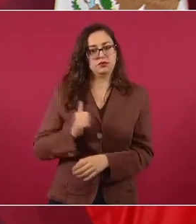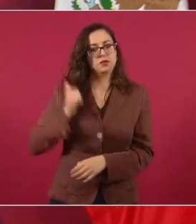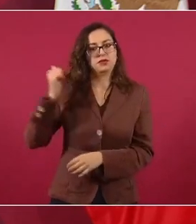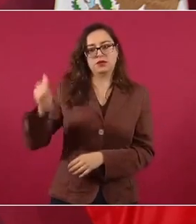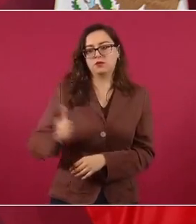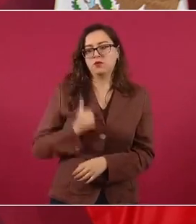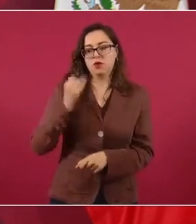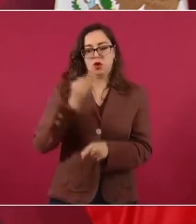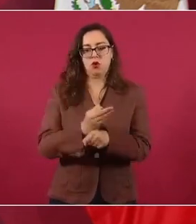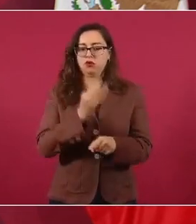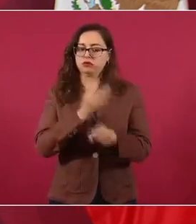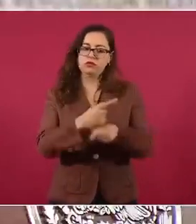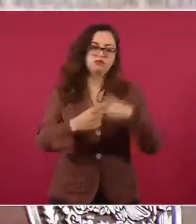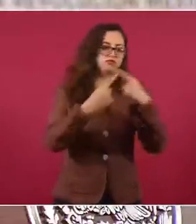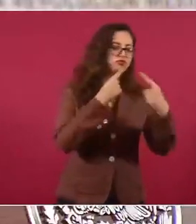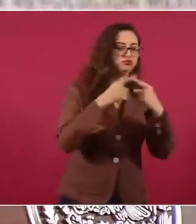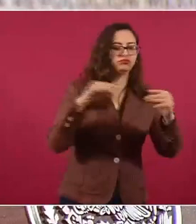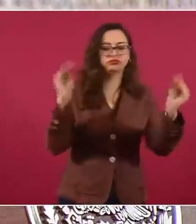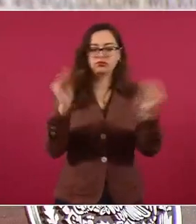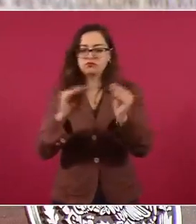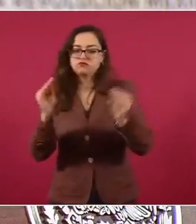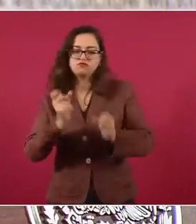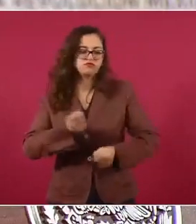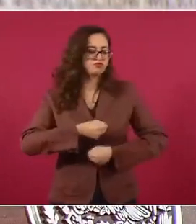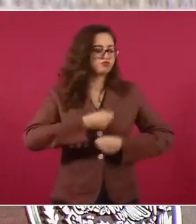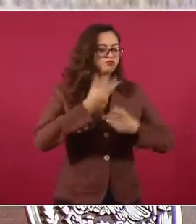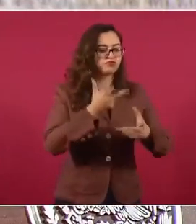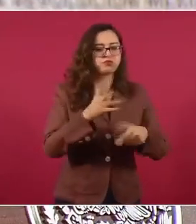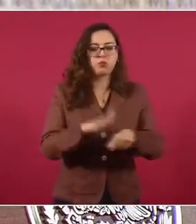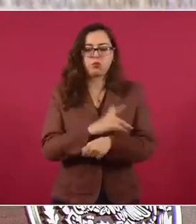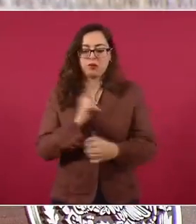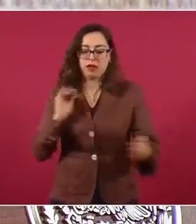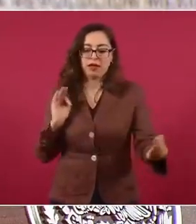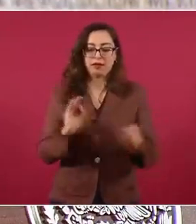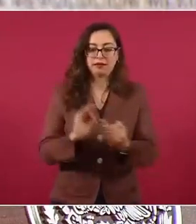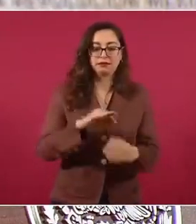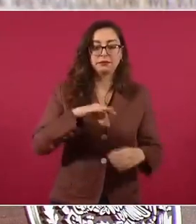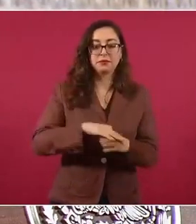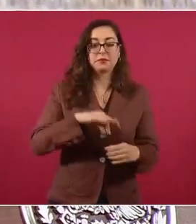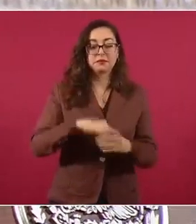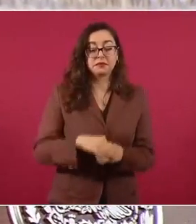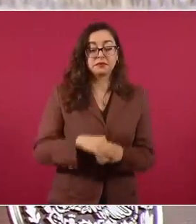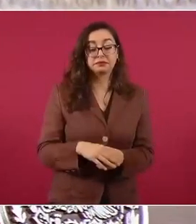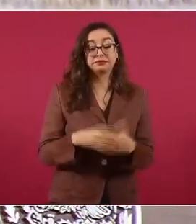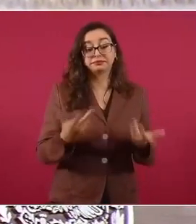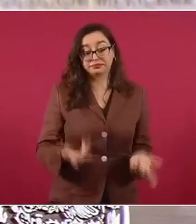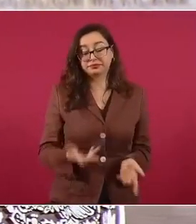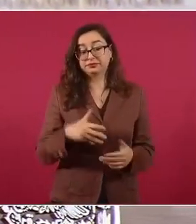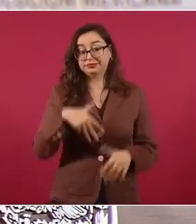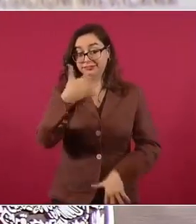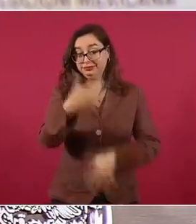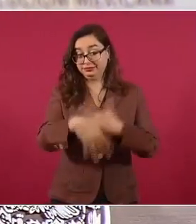eso está en el debate en estos días. Una vez que pasen las elecciones,